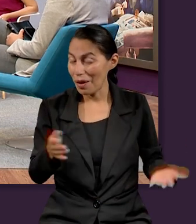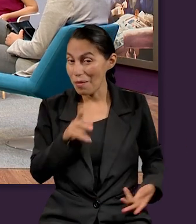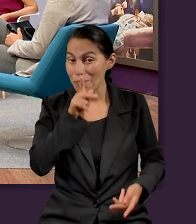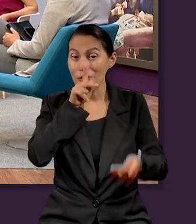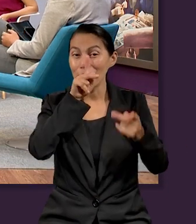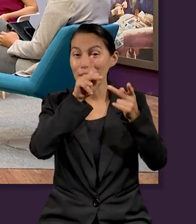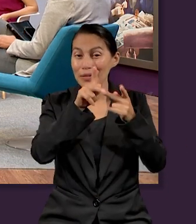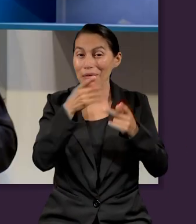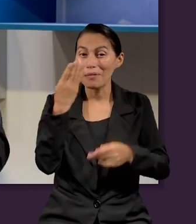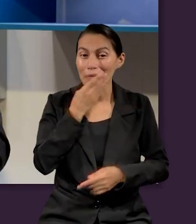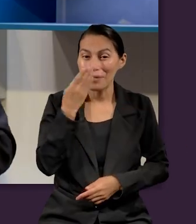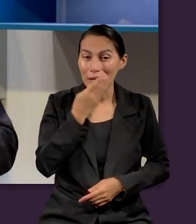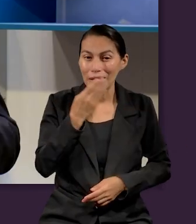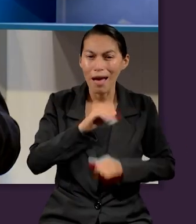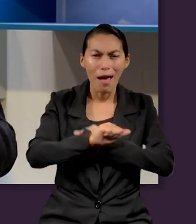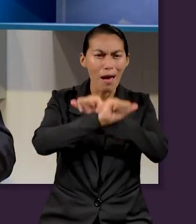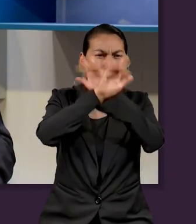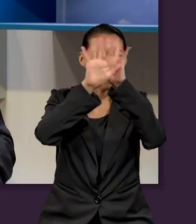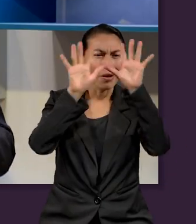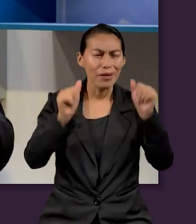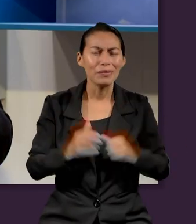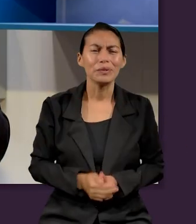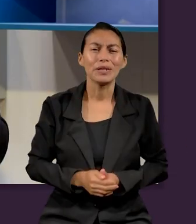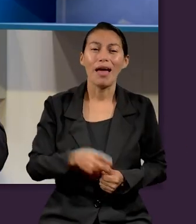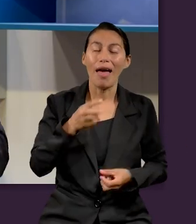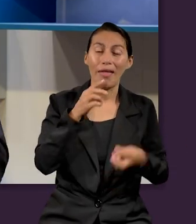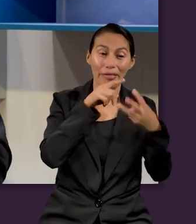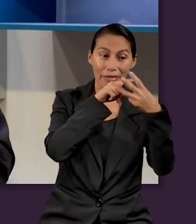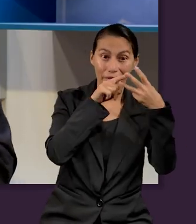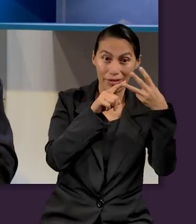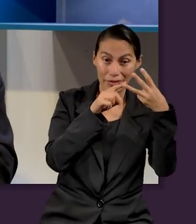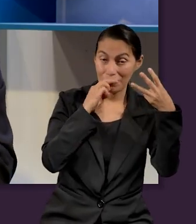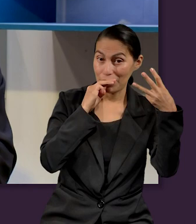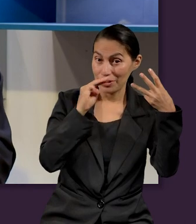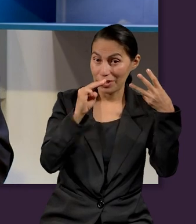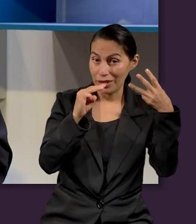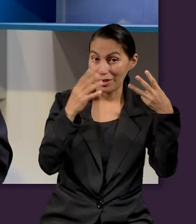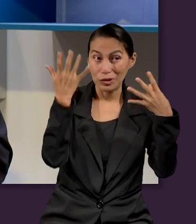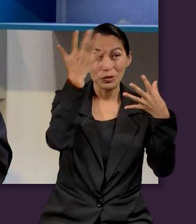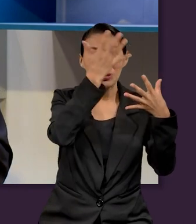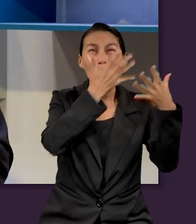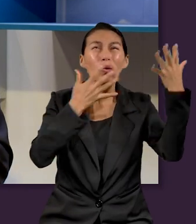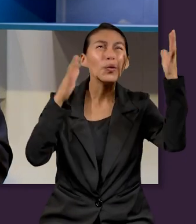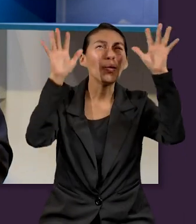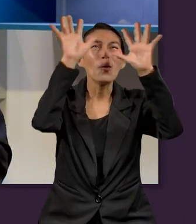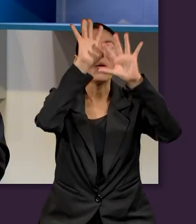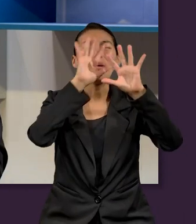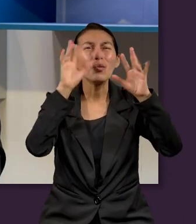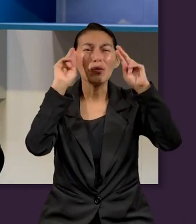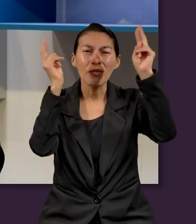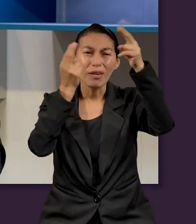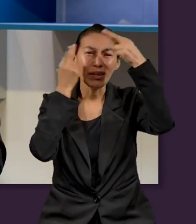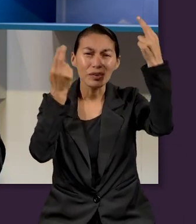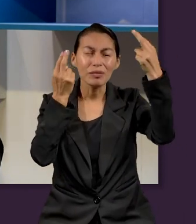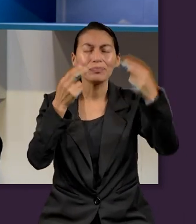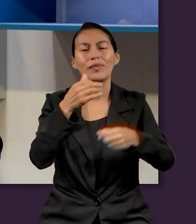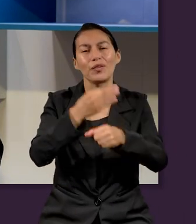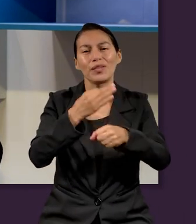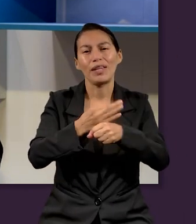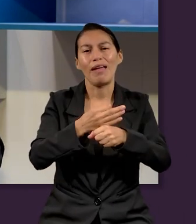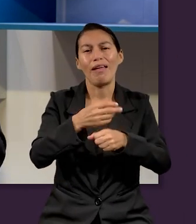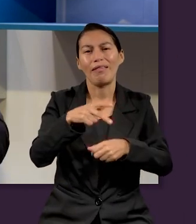volvemos a la profecía bíblica, a la apasionante Apocalipsis. Los tres mensajes cósmicos es el título de este